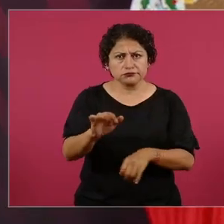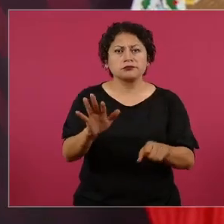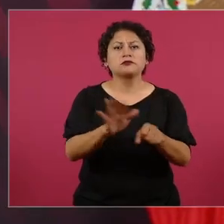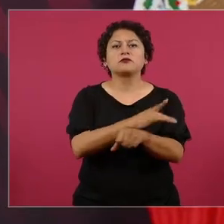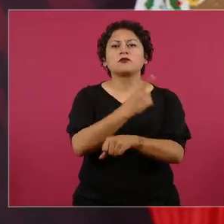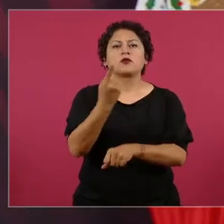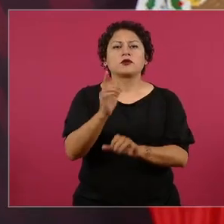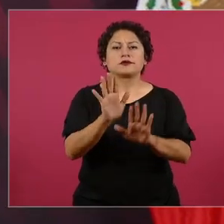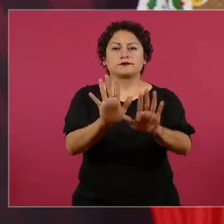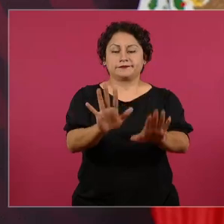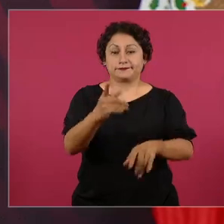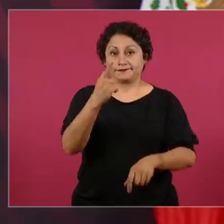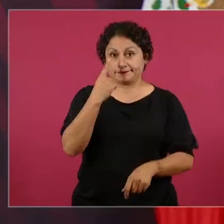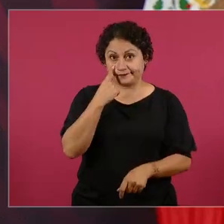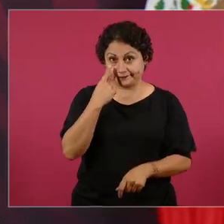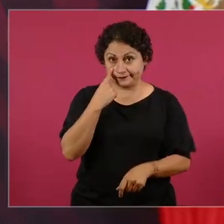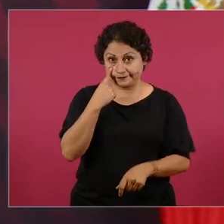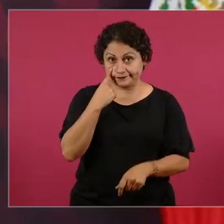aprender